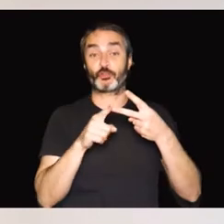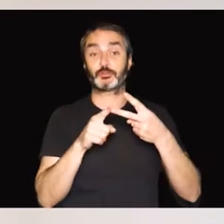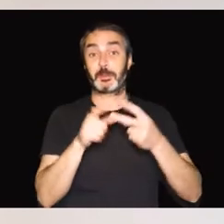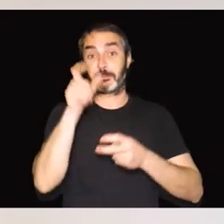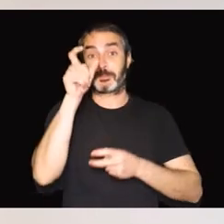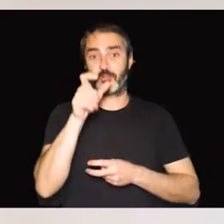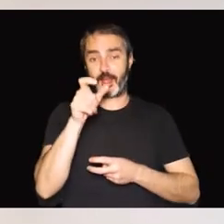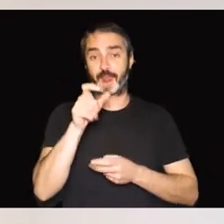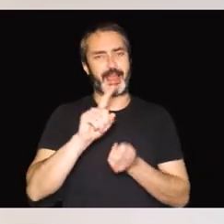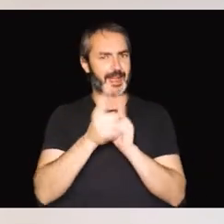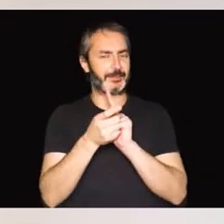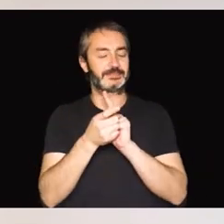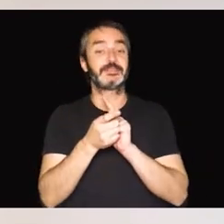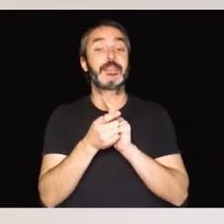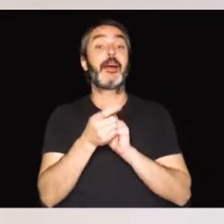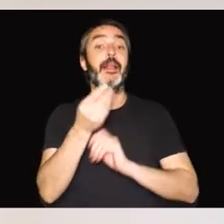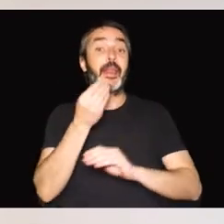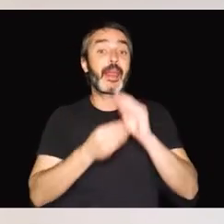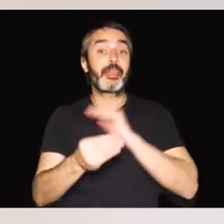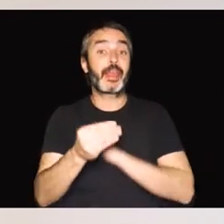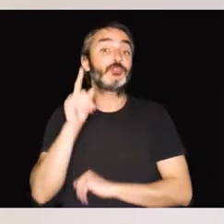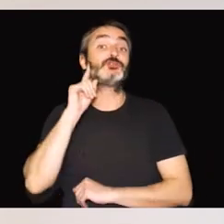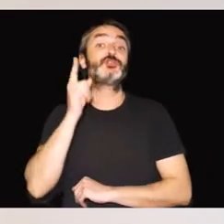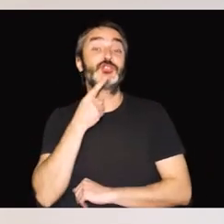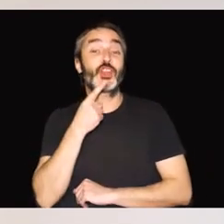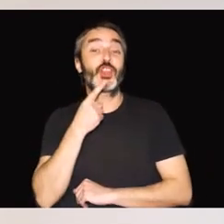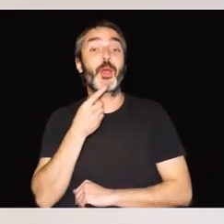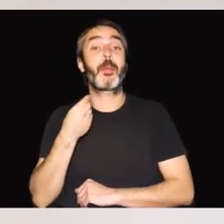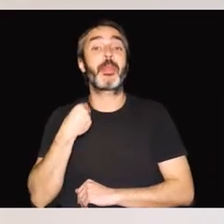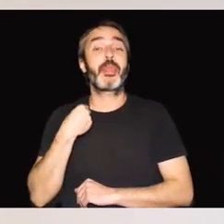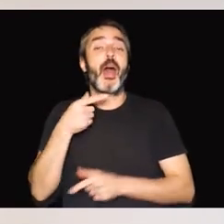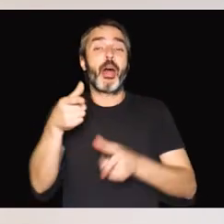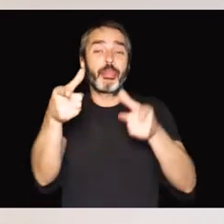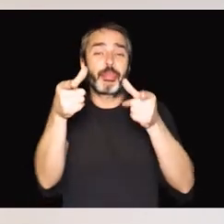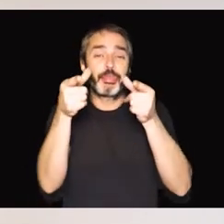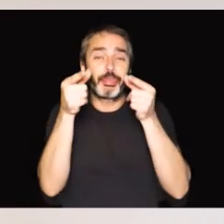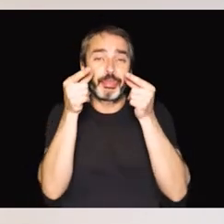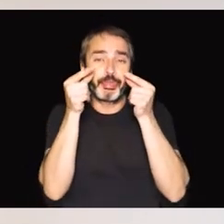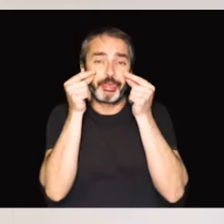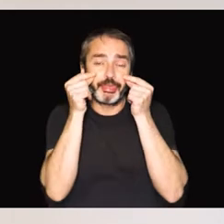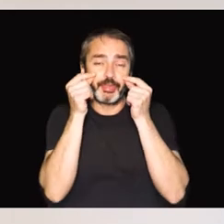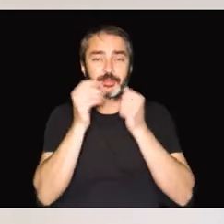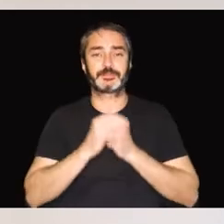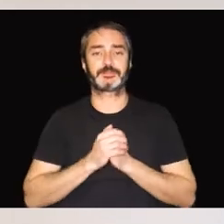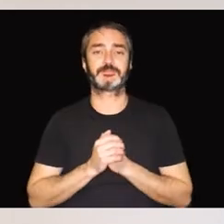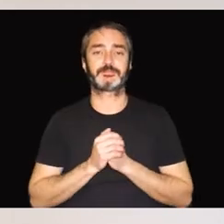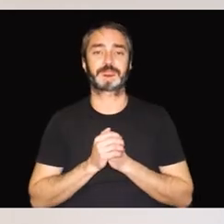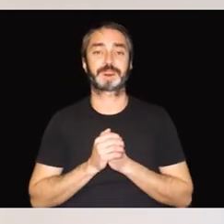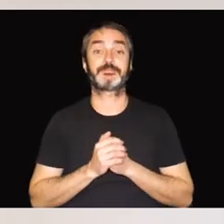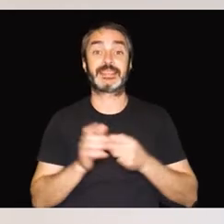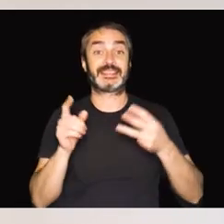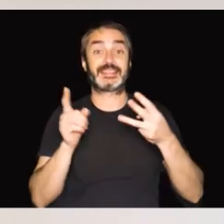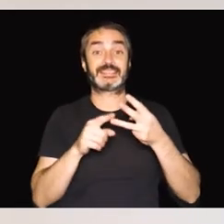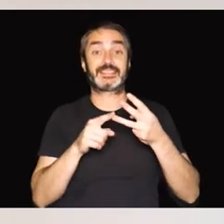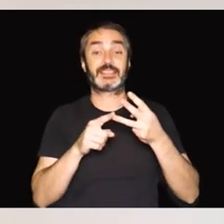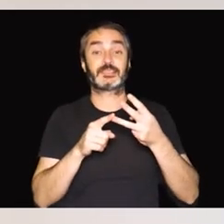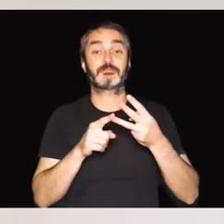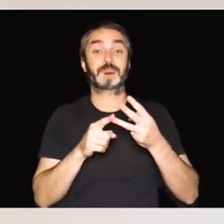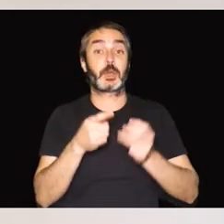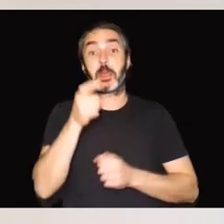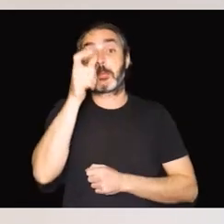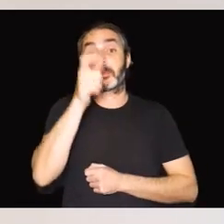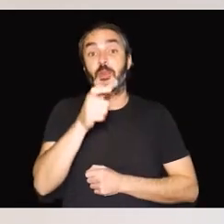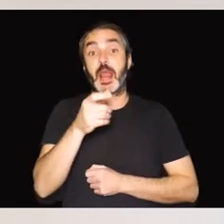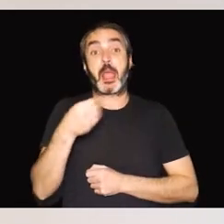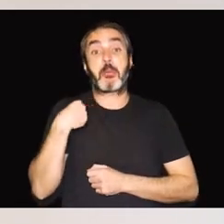Una persona que por el contrario nazca sorda y luego a largo de la vida vaya perdiendo la visión. 3. Una